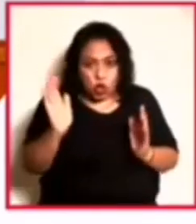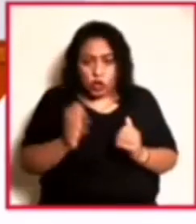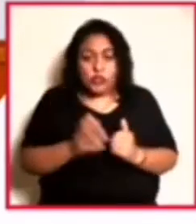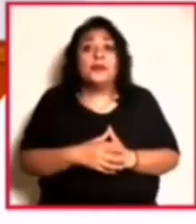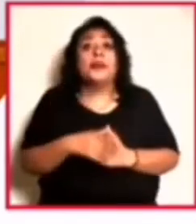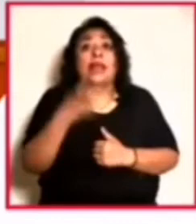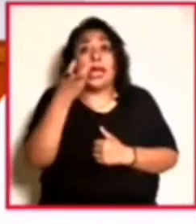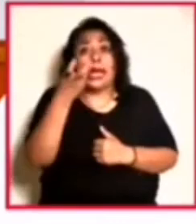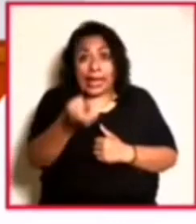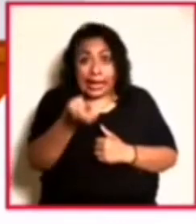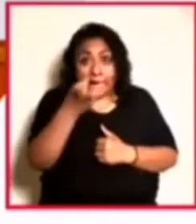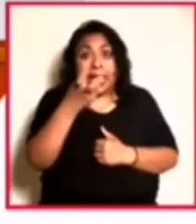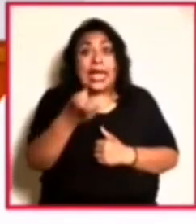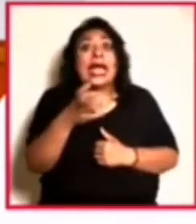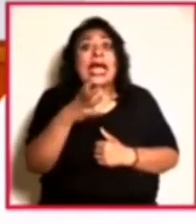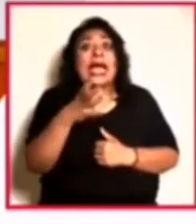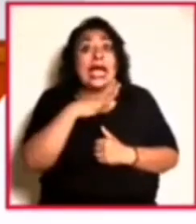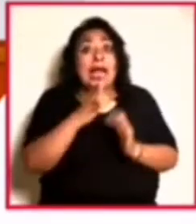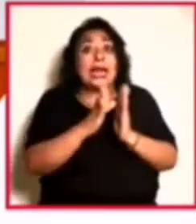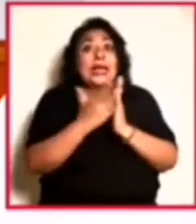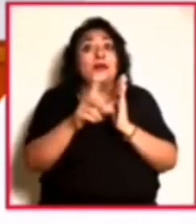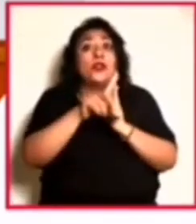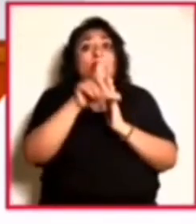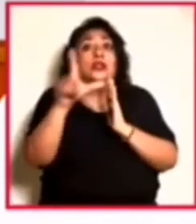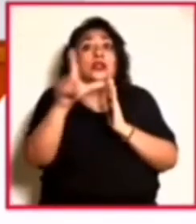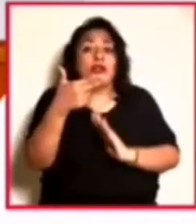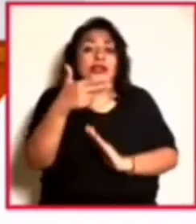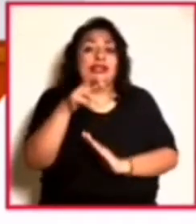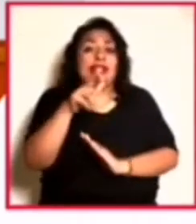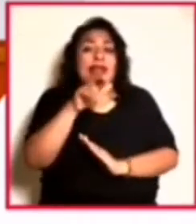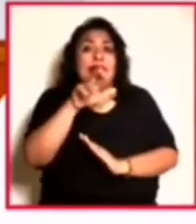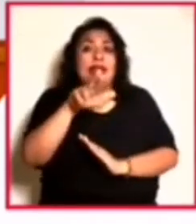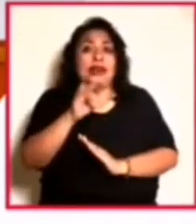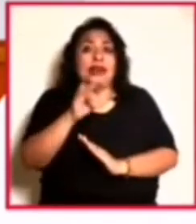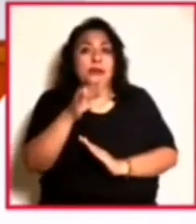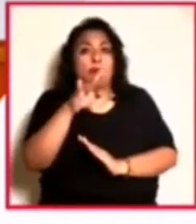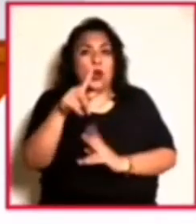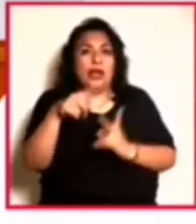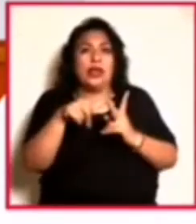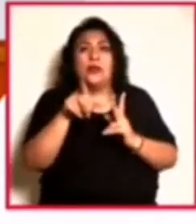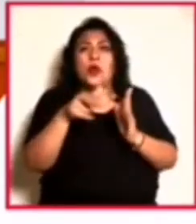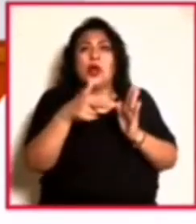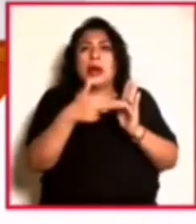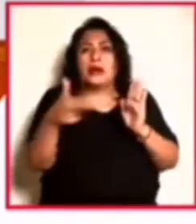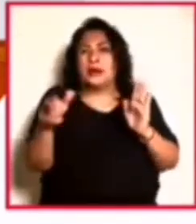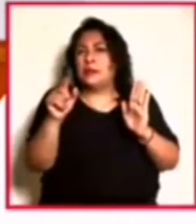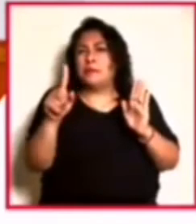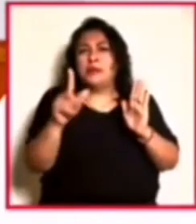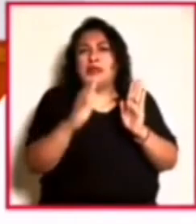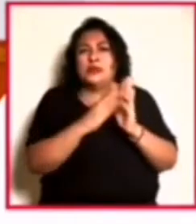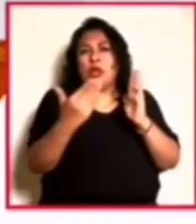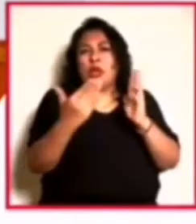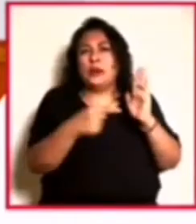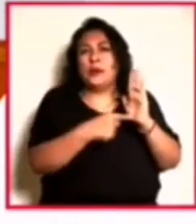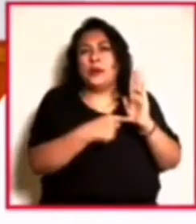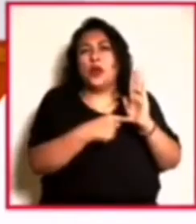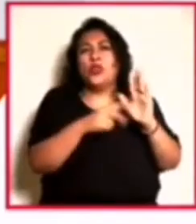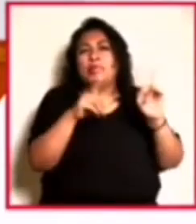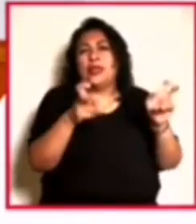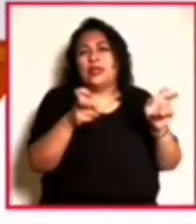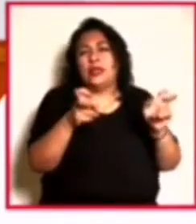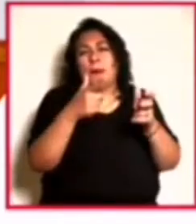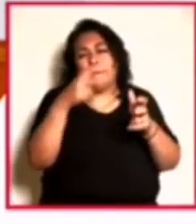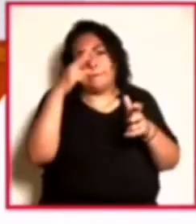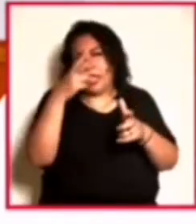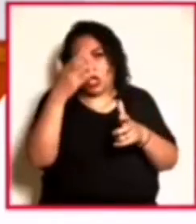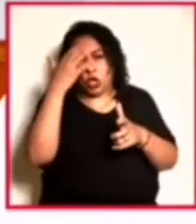es de ahí de donde sale el libro después de Harry Moller y sale la revista con este nombre del México desconocido. Algunos están muy